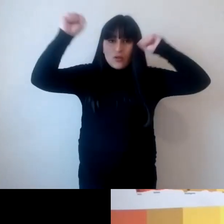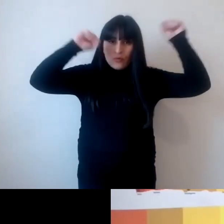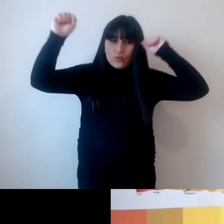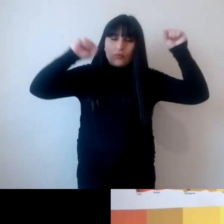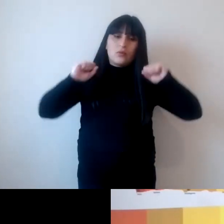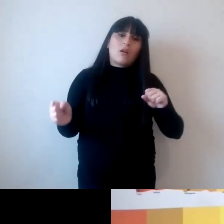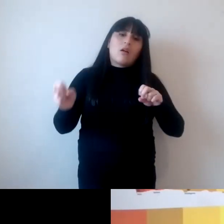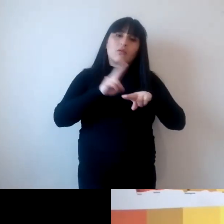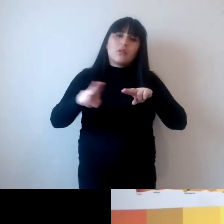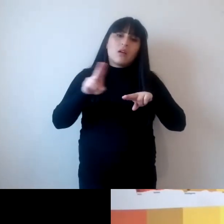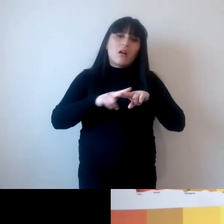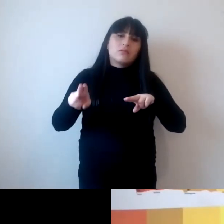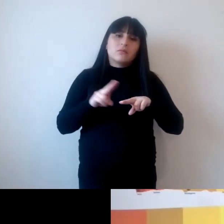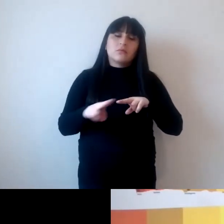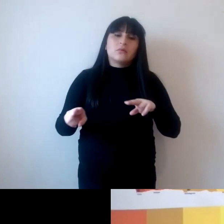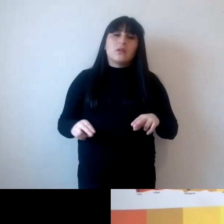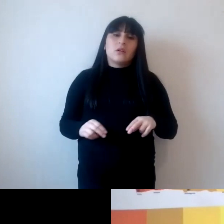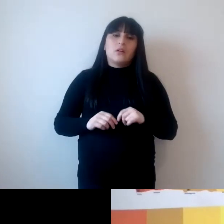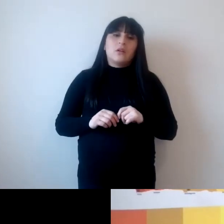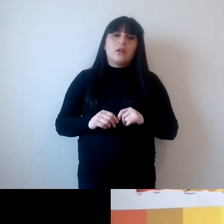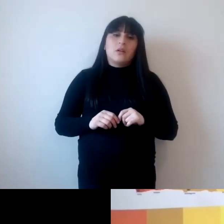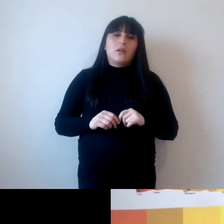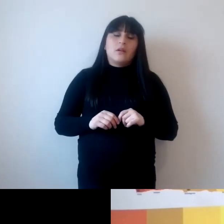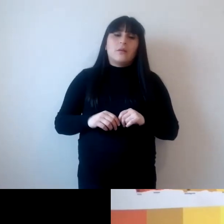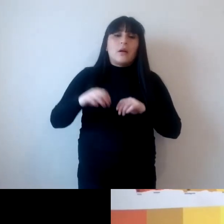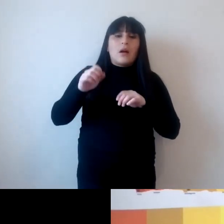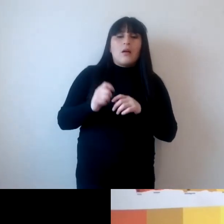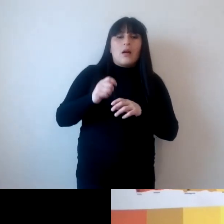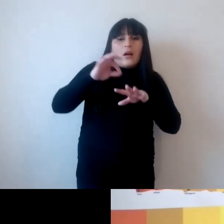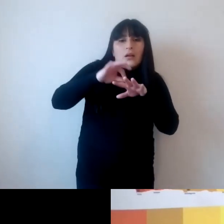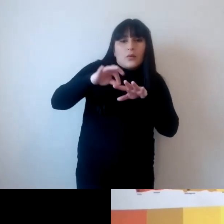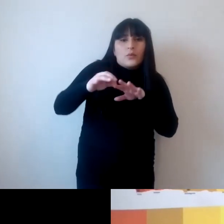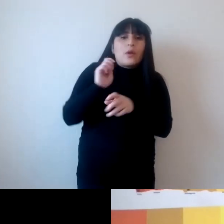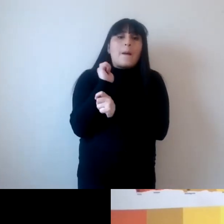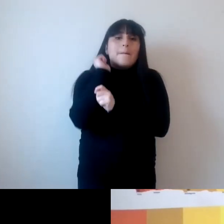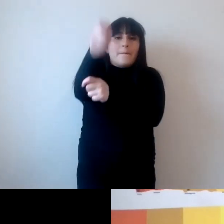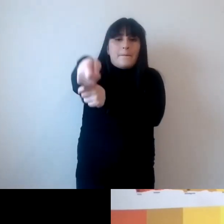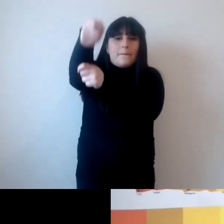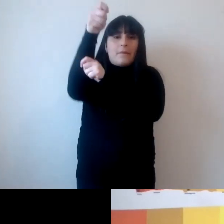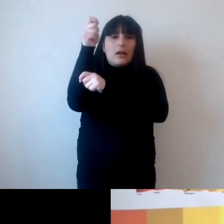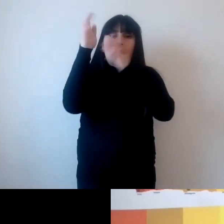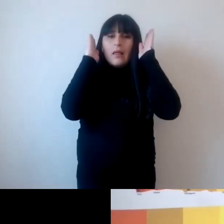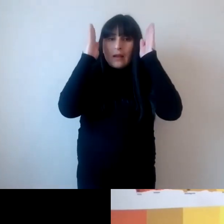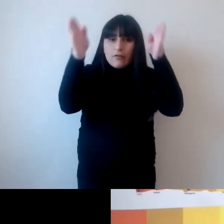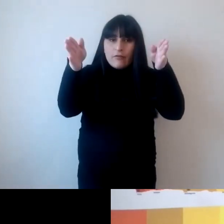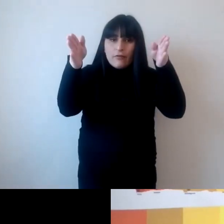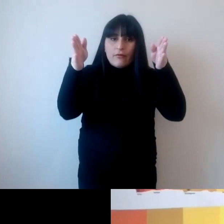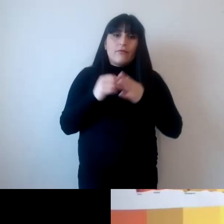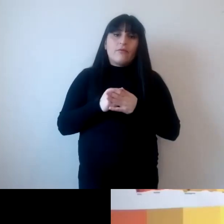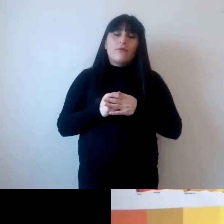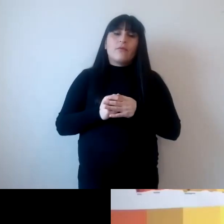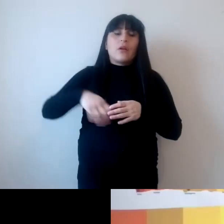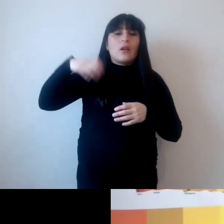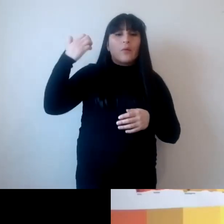primaria extractiva y agricultura pesca tienen que orientarse claramente en base a la cuestión de la